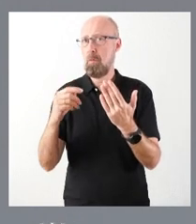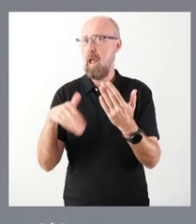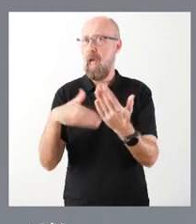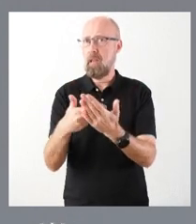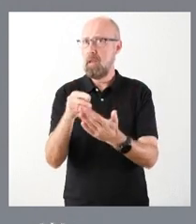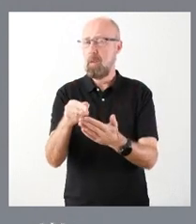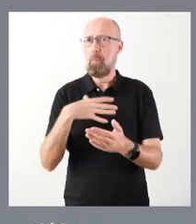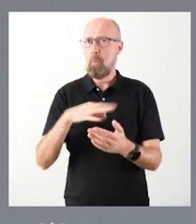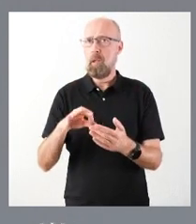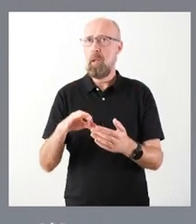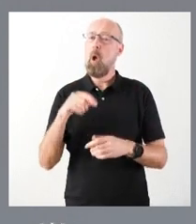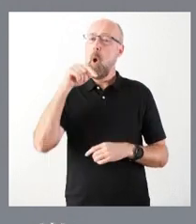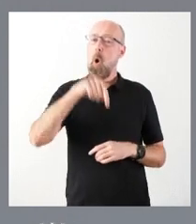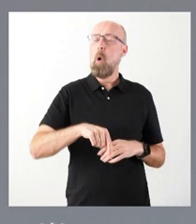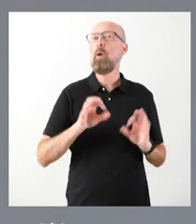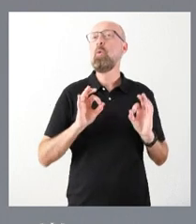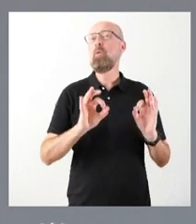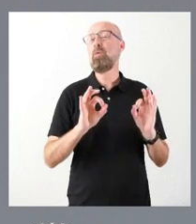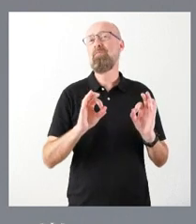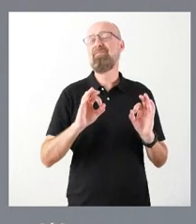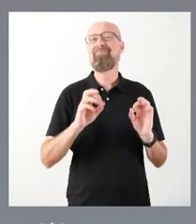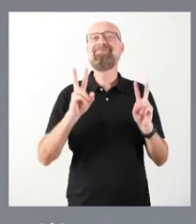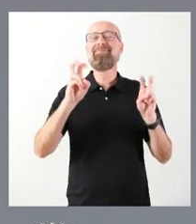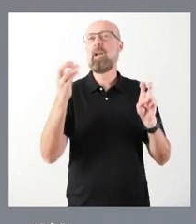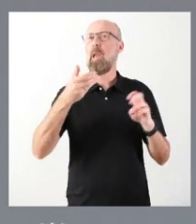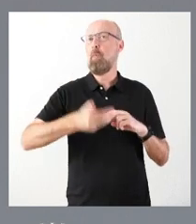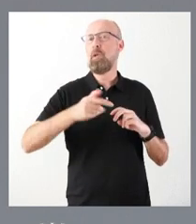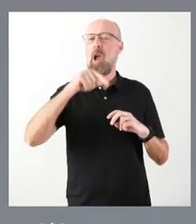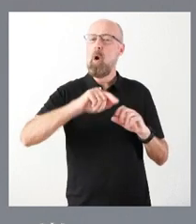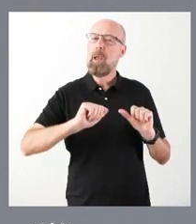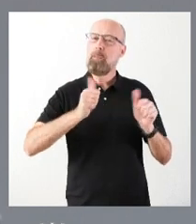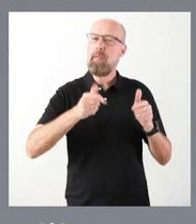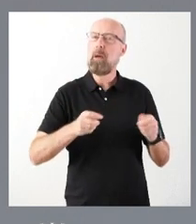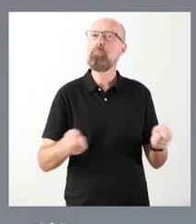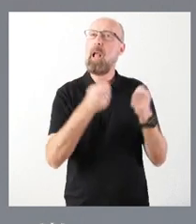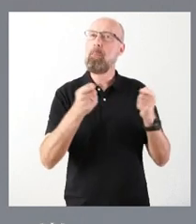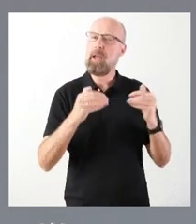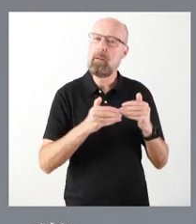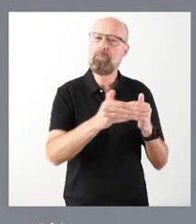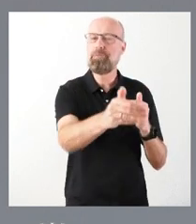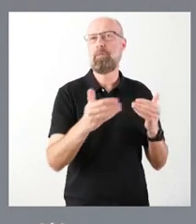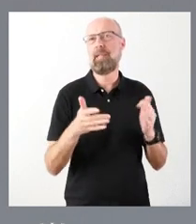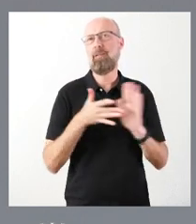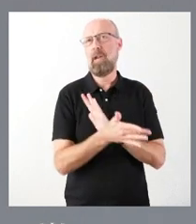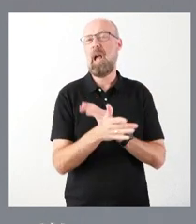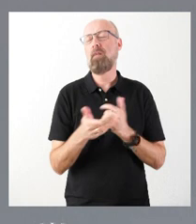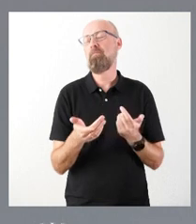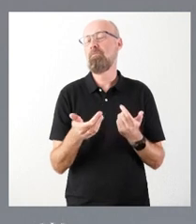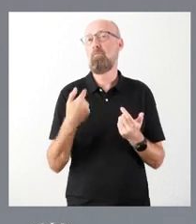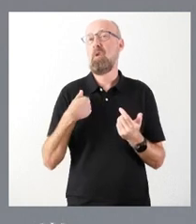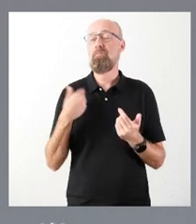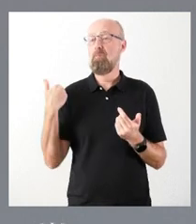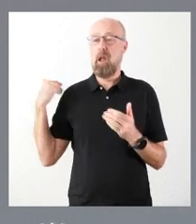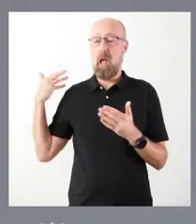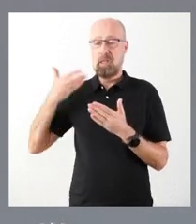un hecho relevante que se inicia la campaña y lo ha condicionado ese hecho. Hasta aquí he cumplido mis funciones, que, por